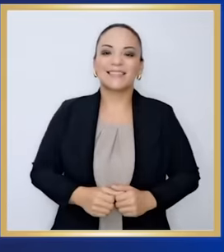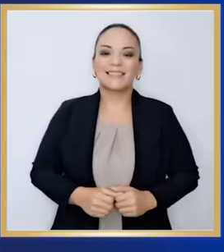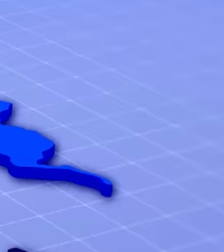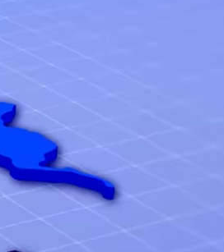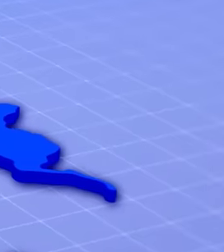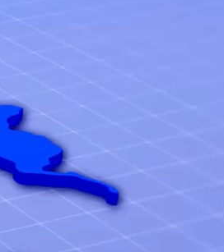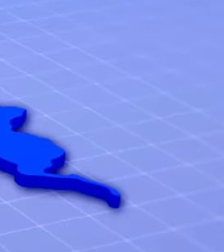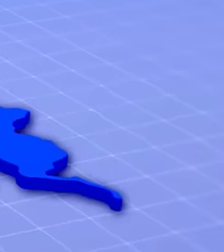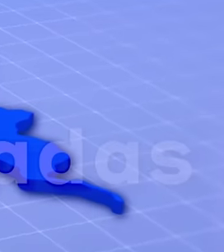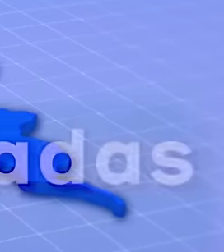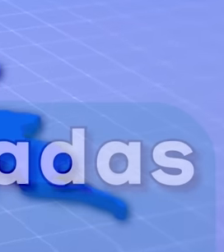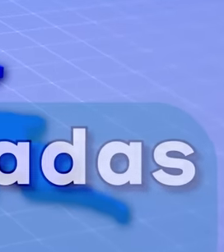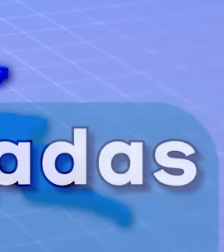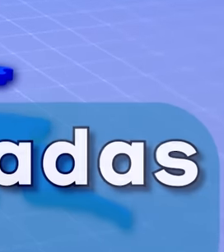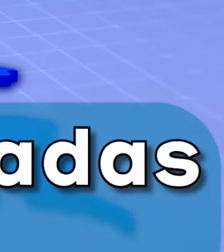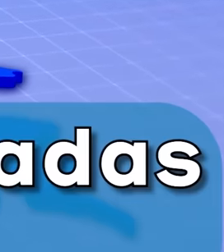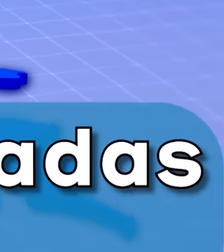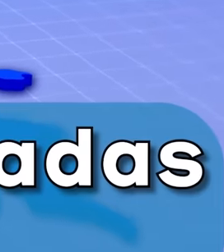gracias.